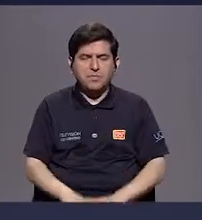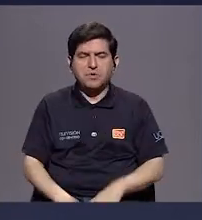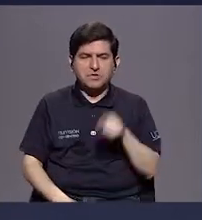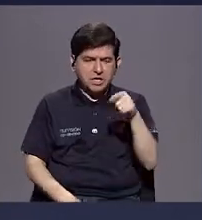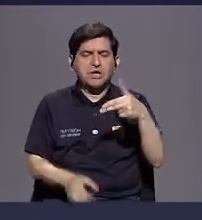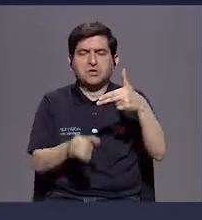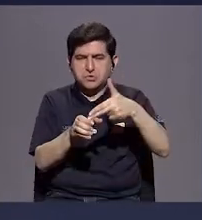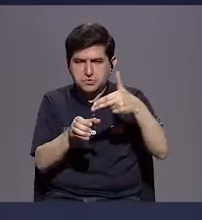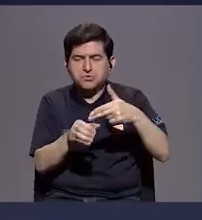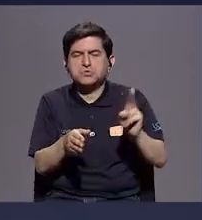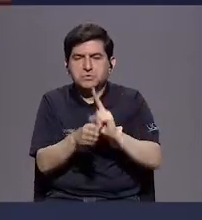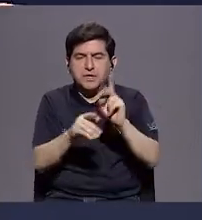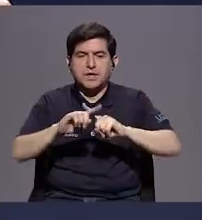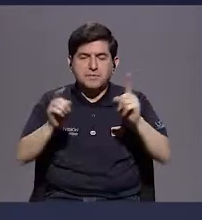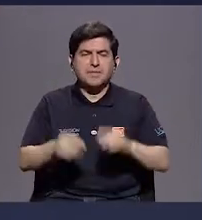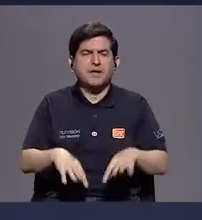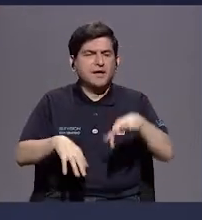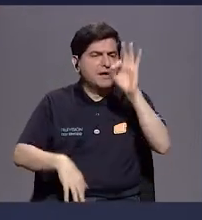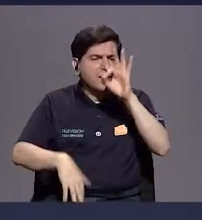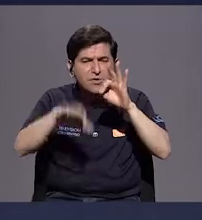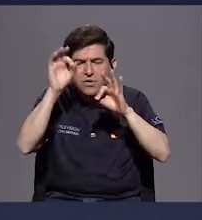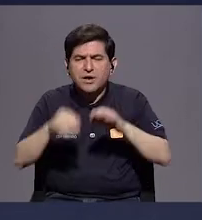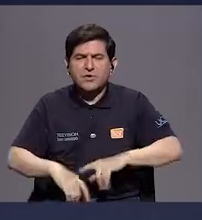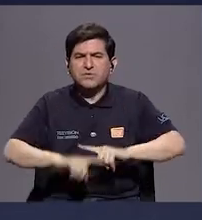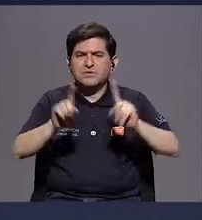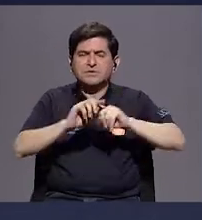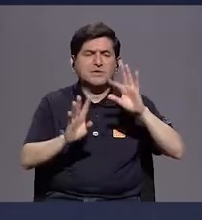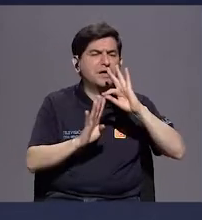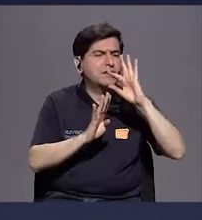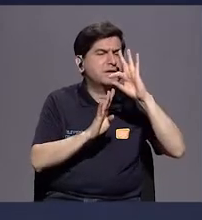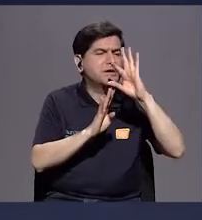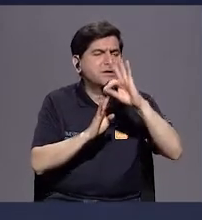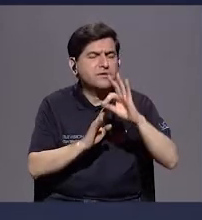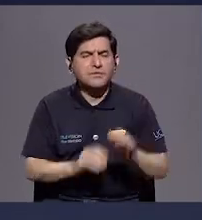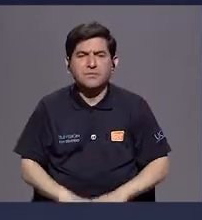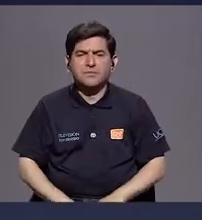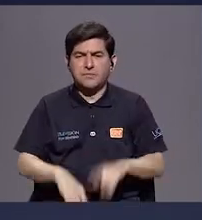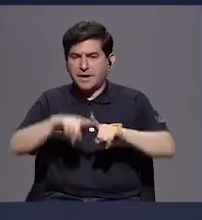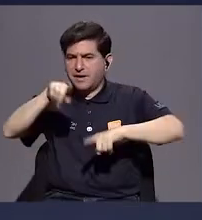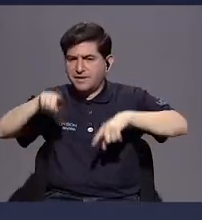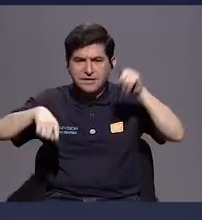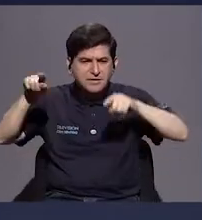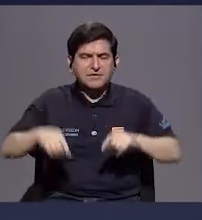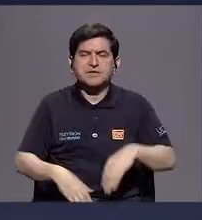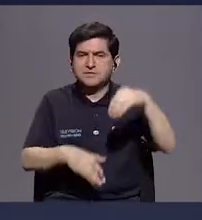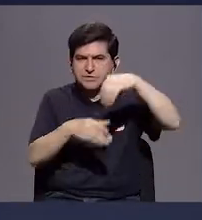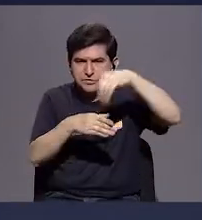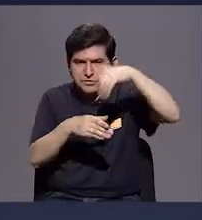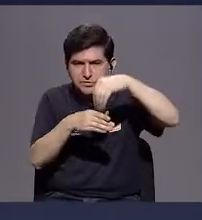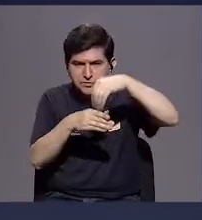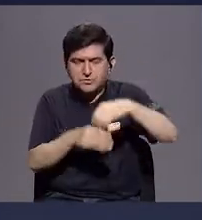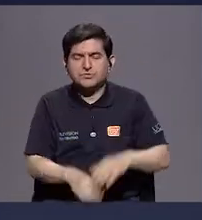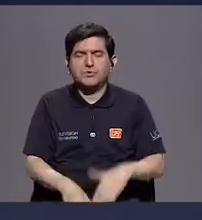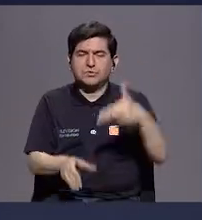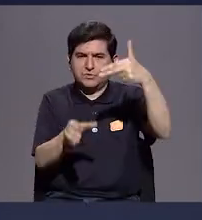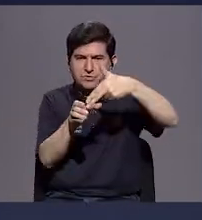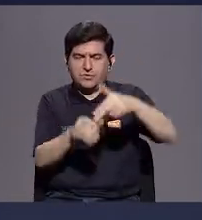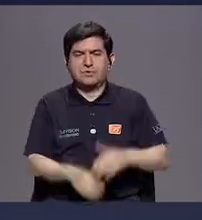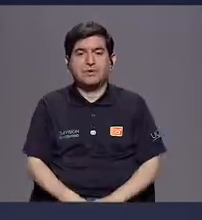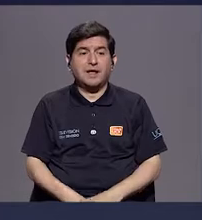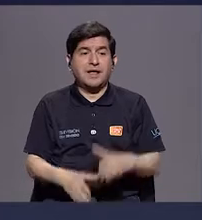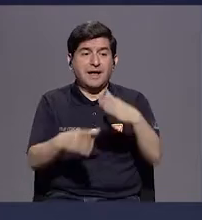hidrocarburos, pudiese ir encontrando caminos para su diversificación del aporte de combustibles. Generar